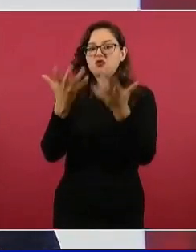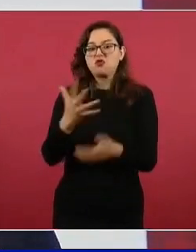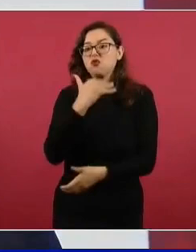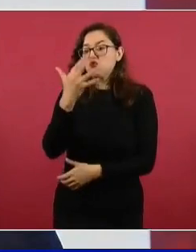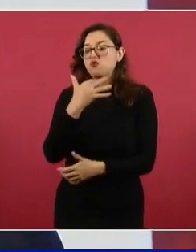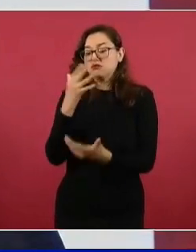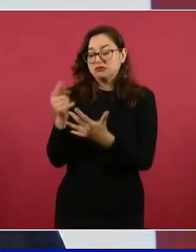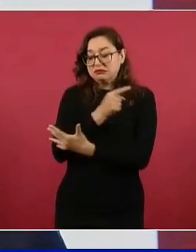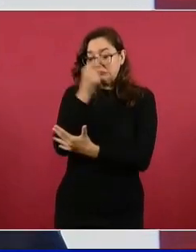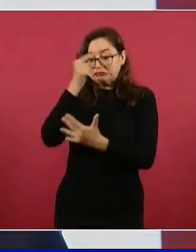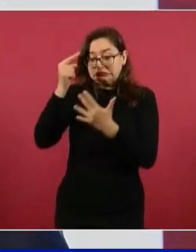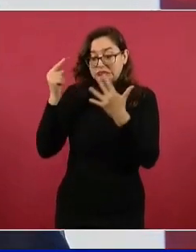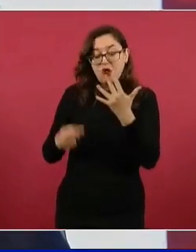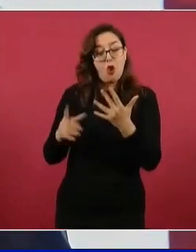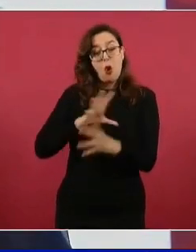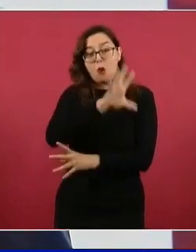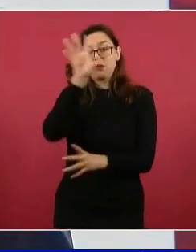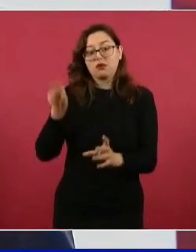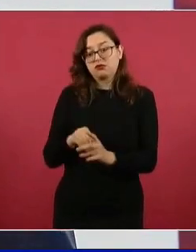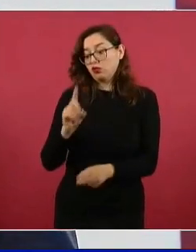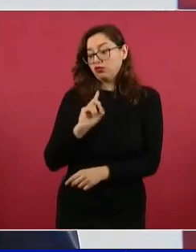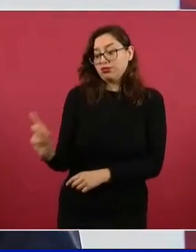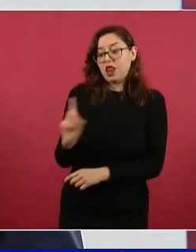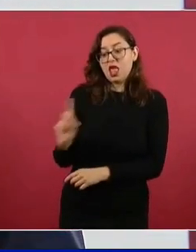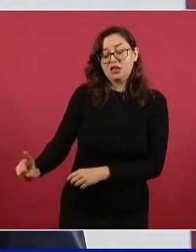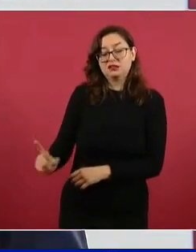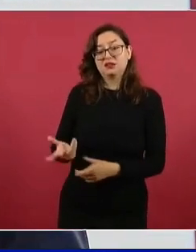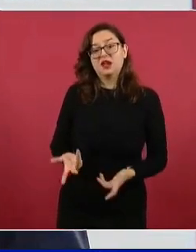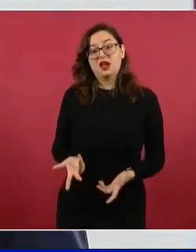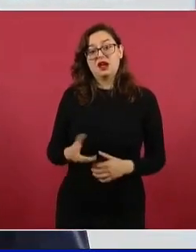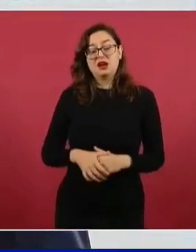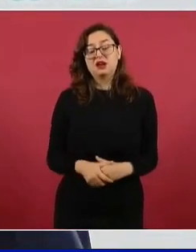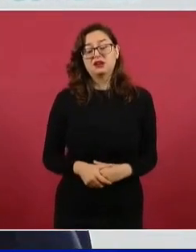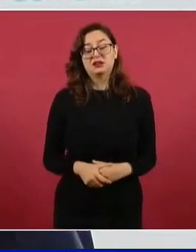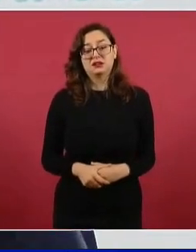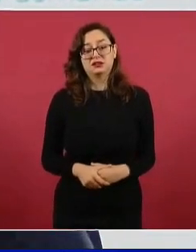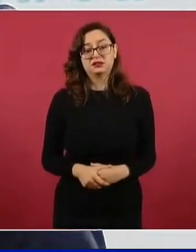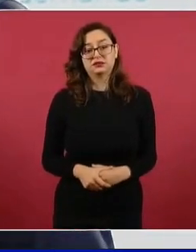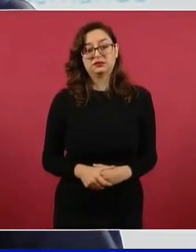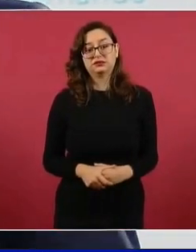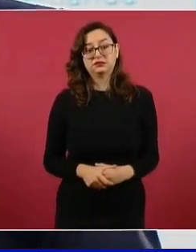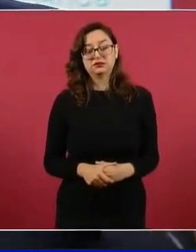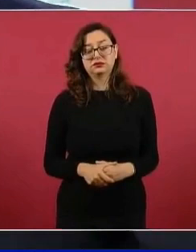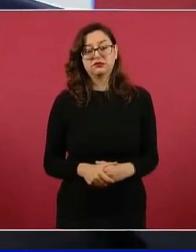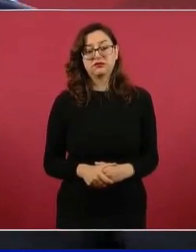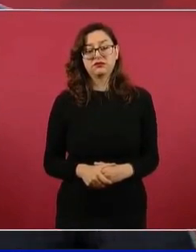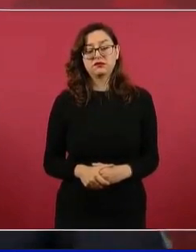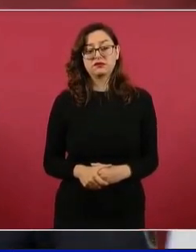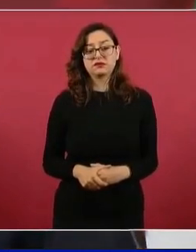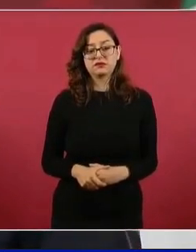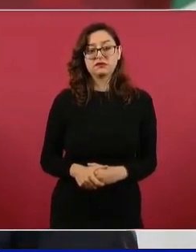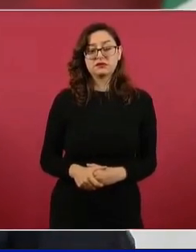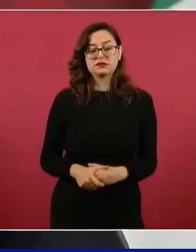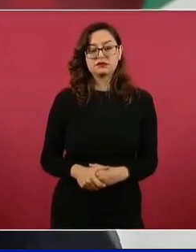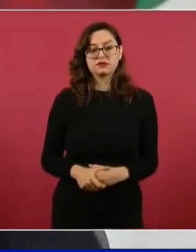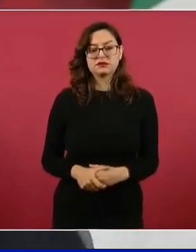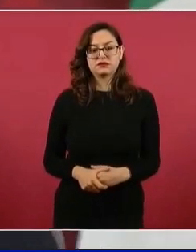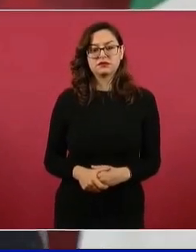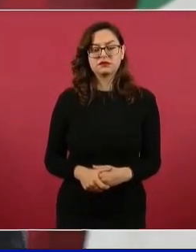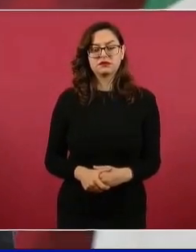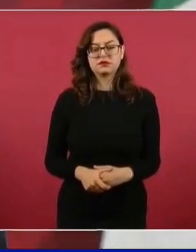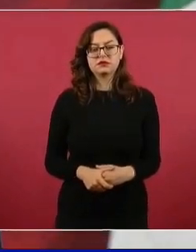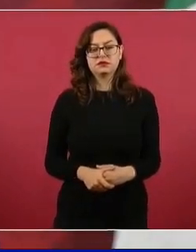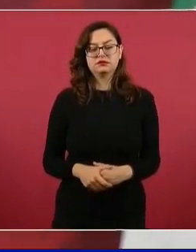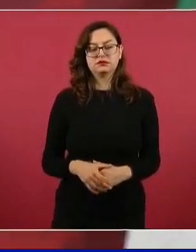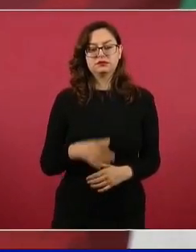se va creando la